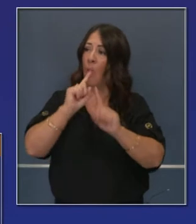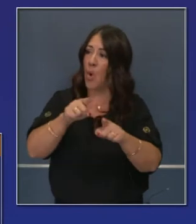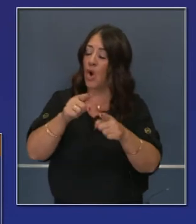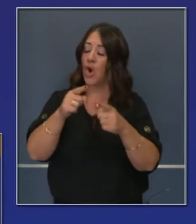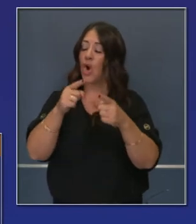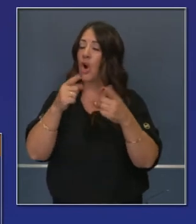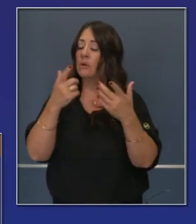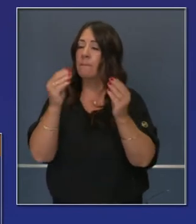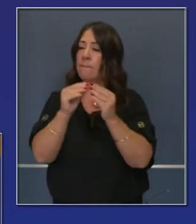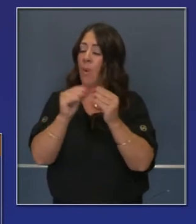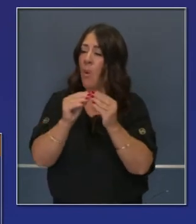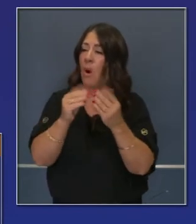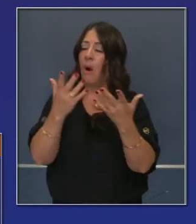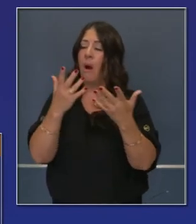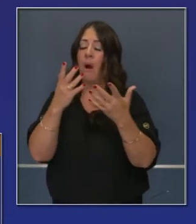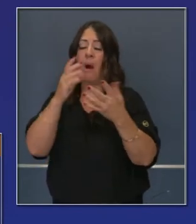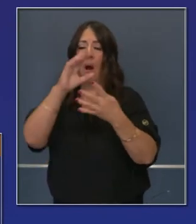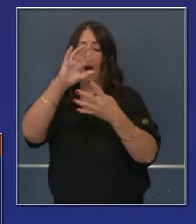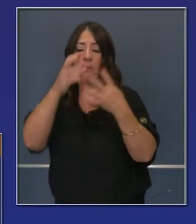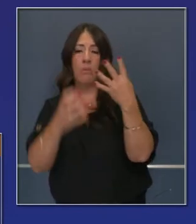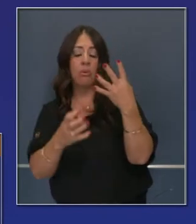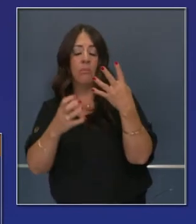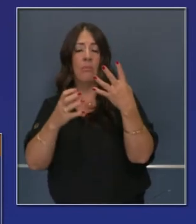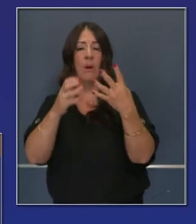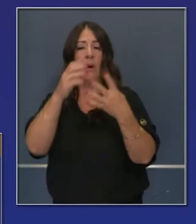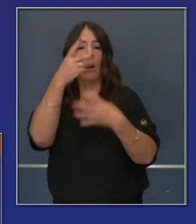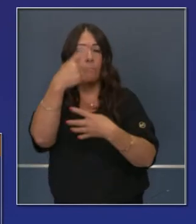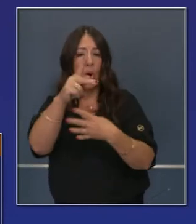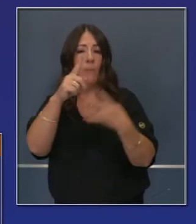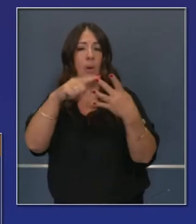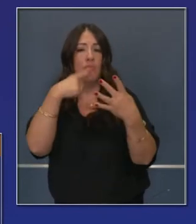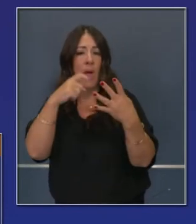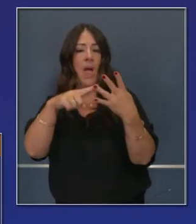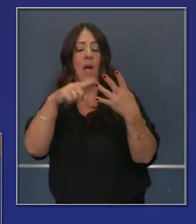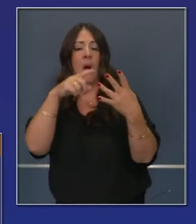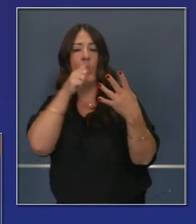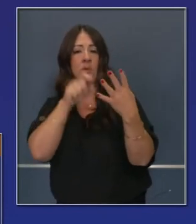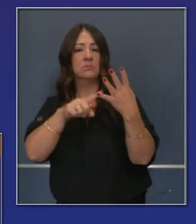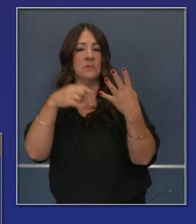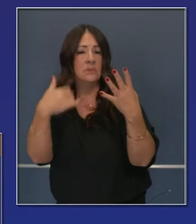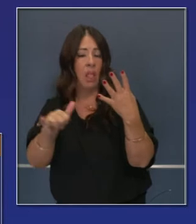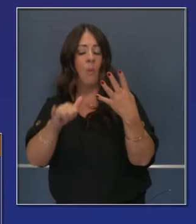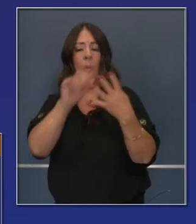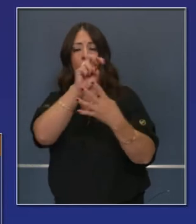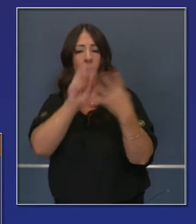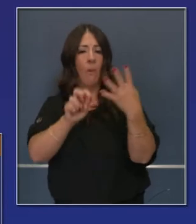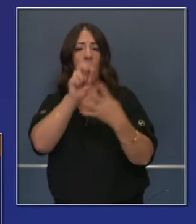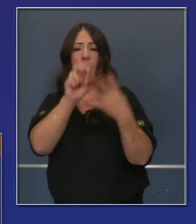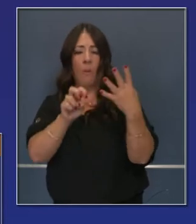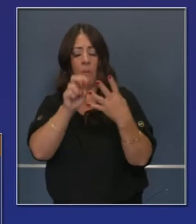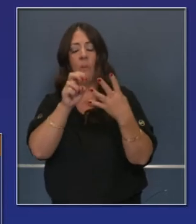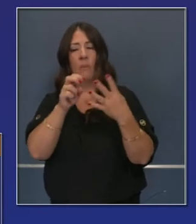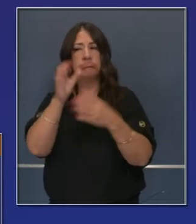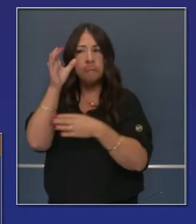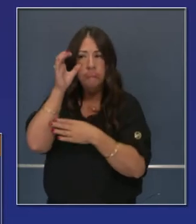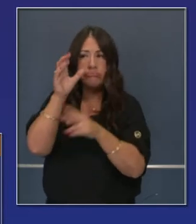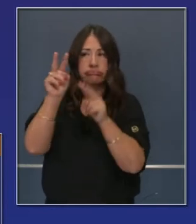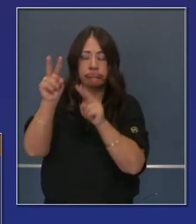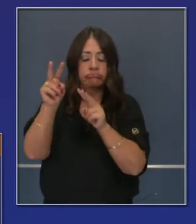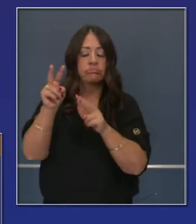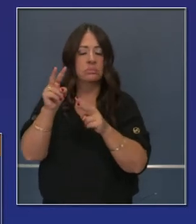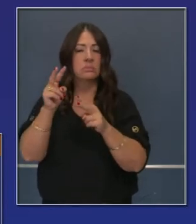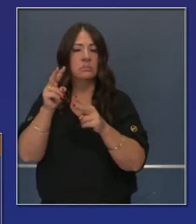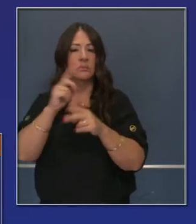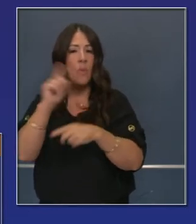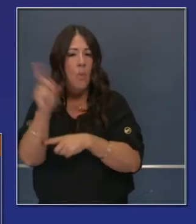modificación de órdenes, de mantenerse en casa, al movernos nivel por nivel en cuanto a la reapertura o